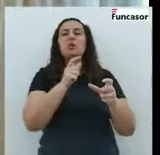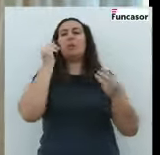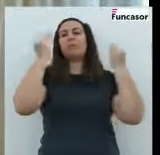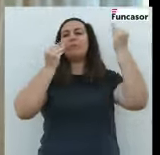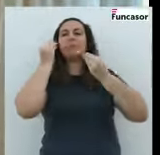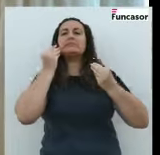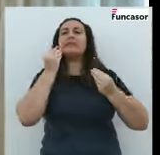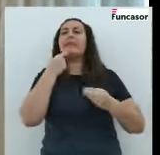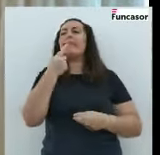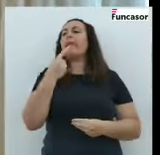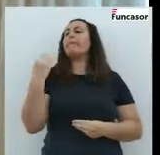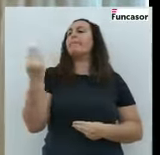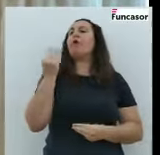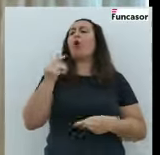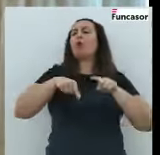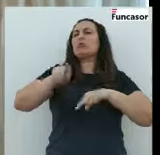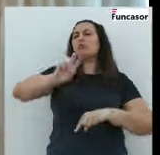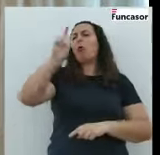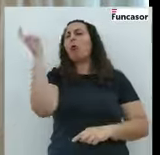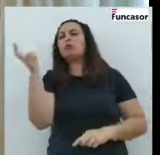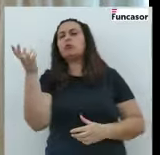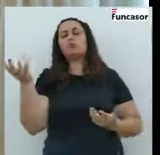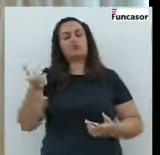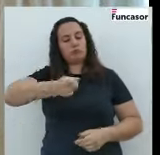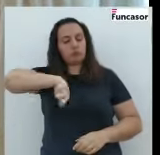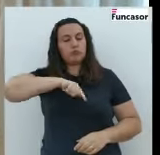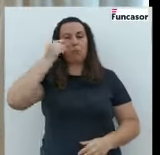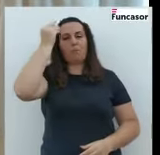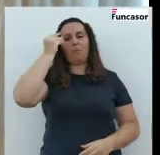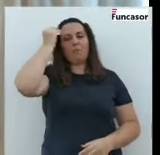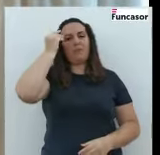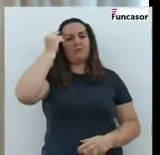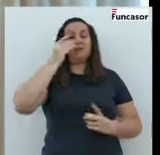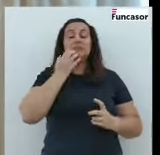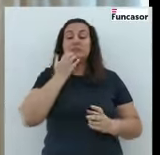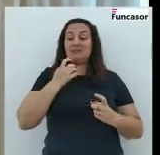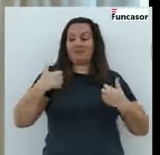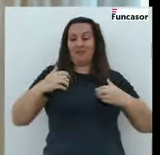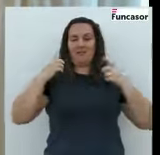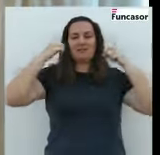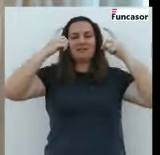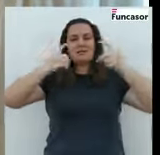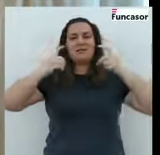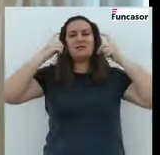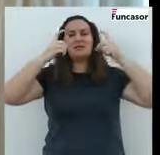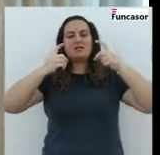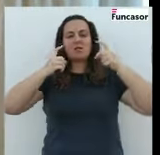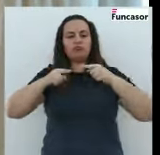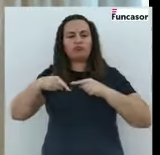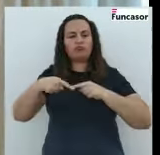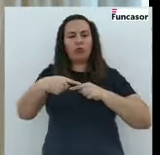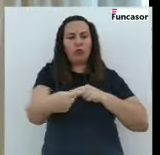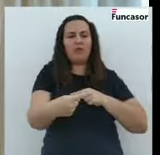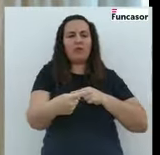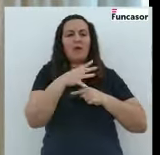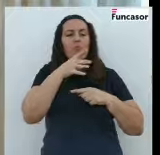que es mejor utilizar otro tipo de transporte. Nosotros creemos que con el esfuerzo que se está realizando todos los días